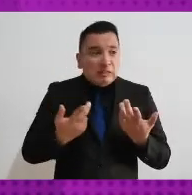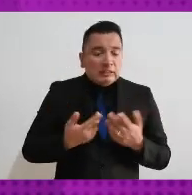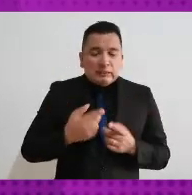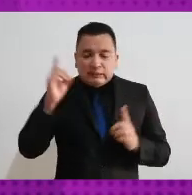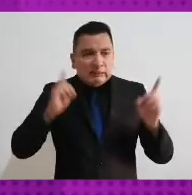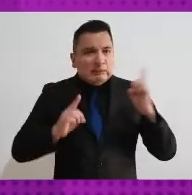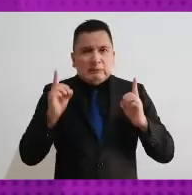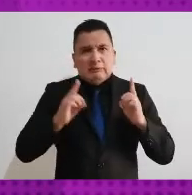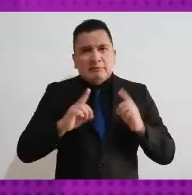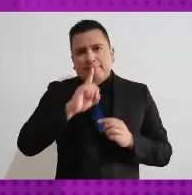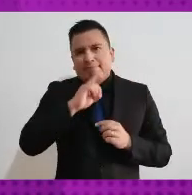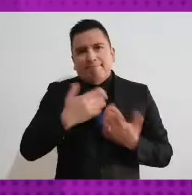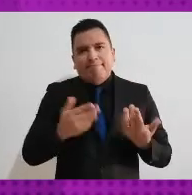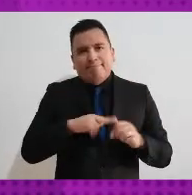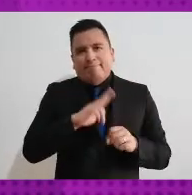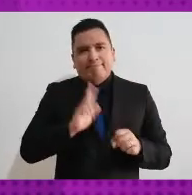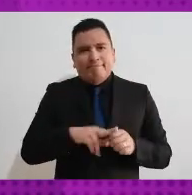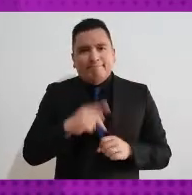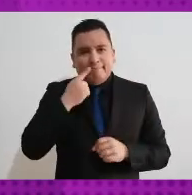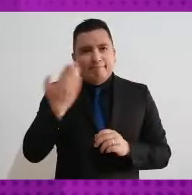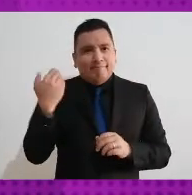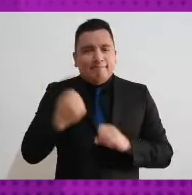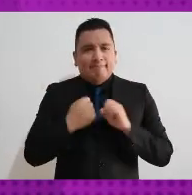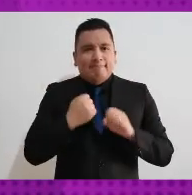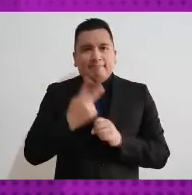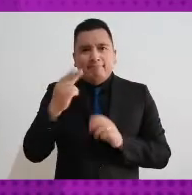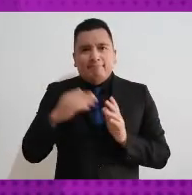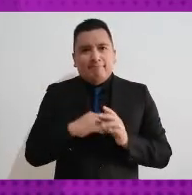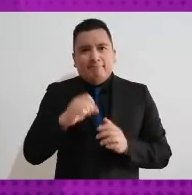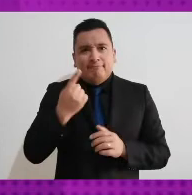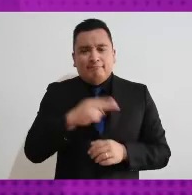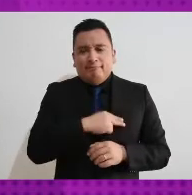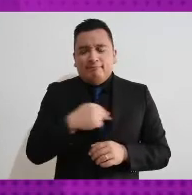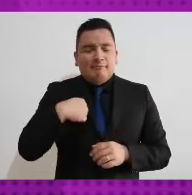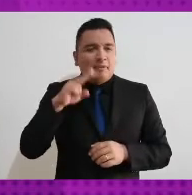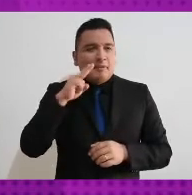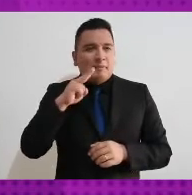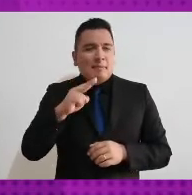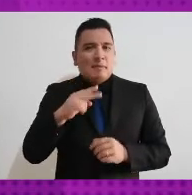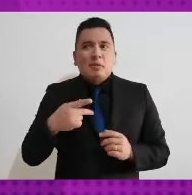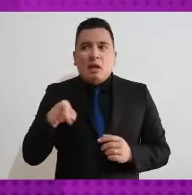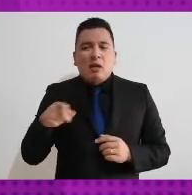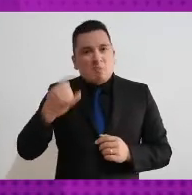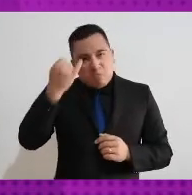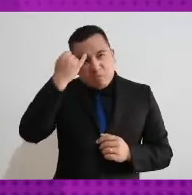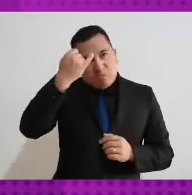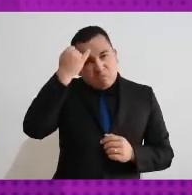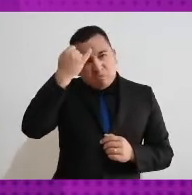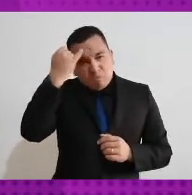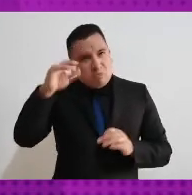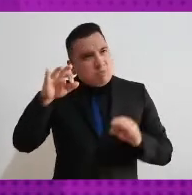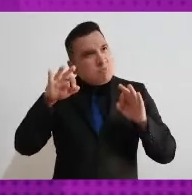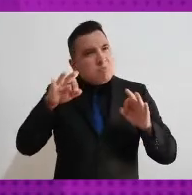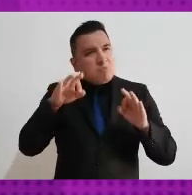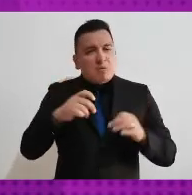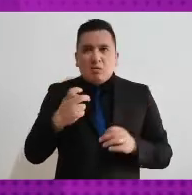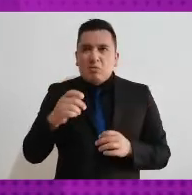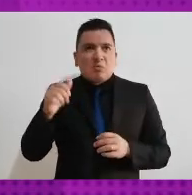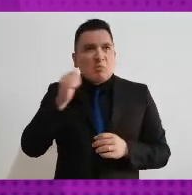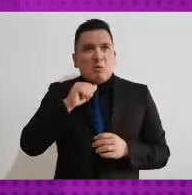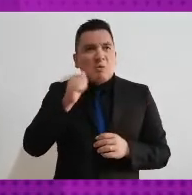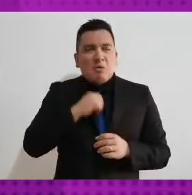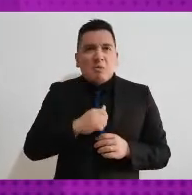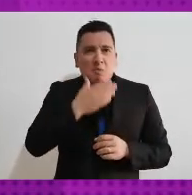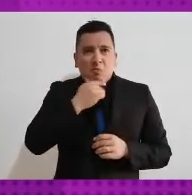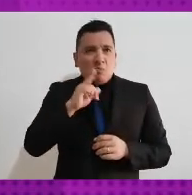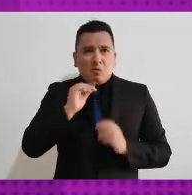normal. En 2021 tuvimos un número de acciones afirmativas inérito y en todos los segmentos vimos que se cumplía con el principio